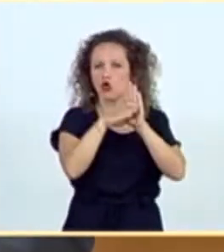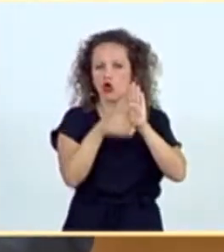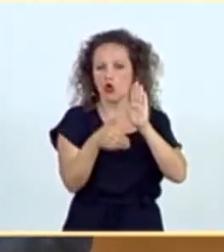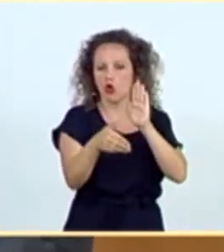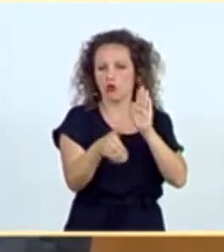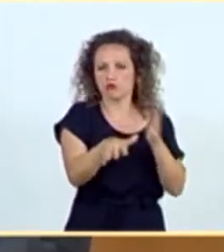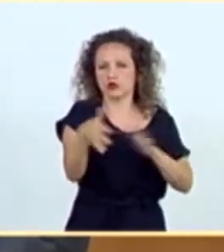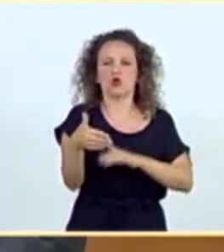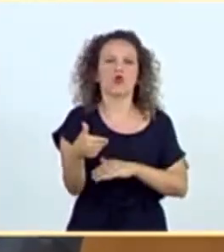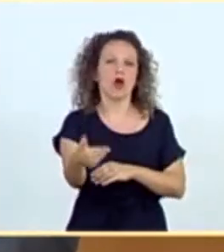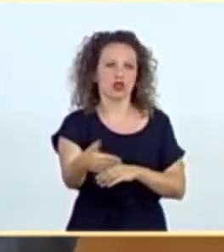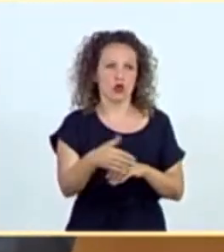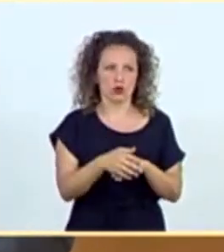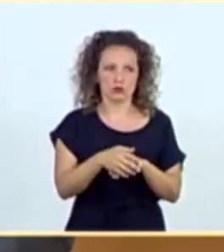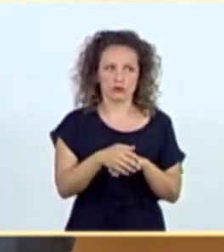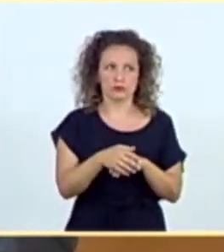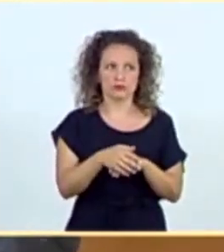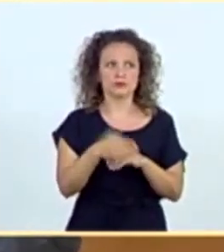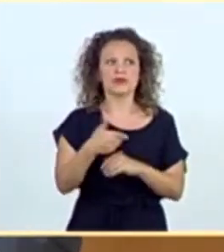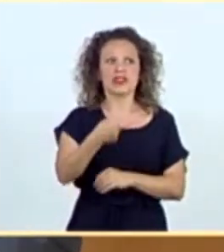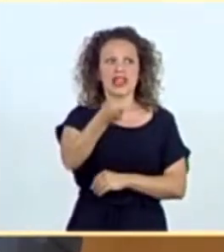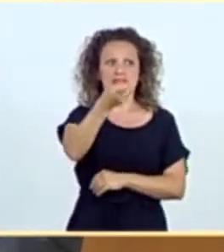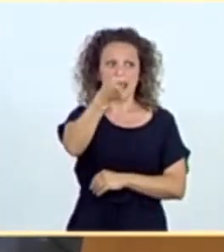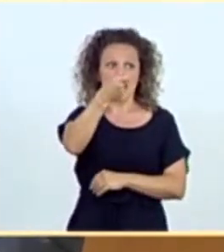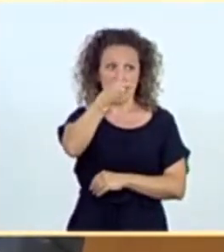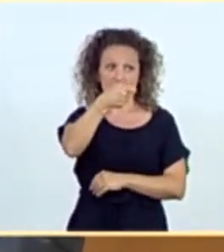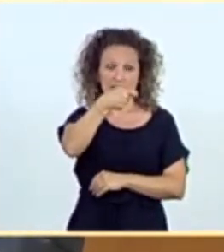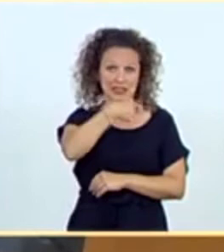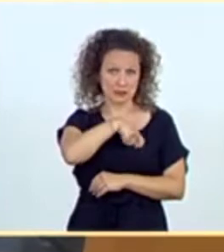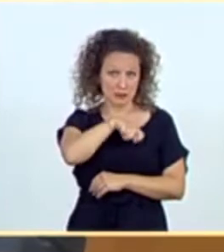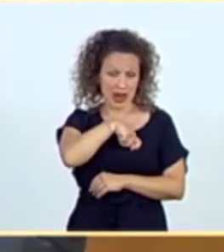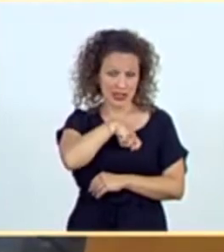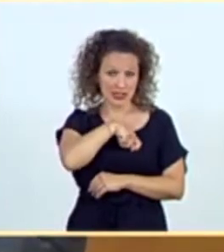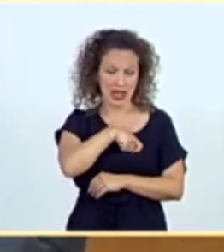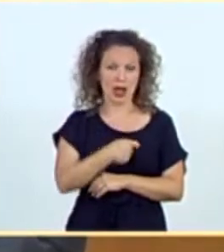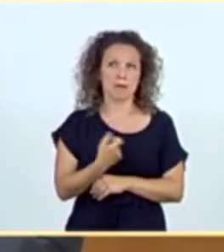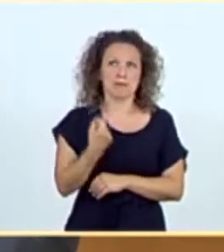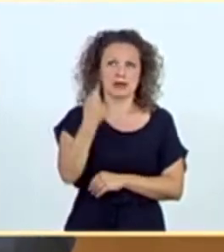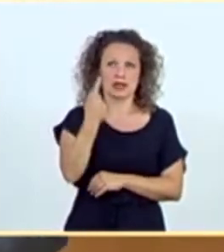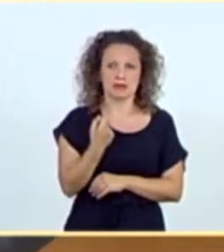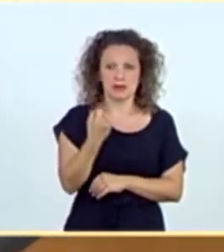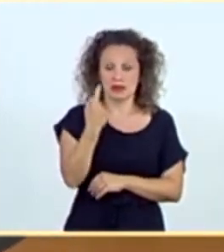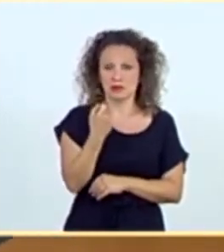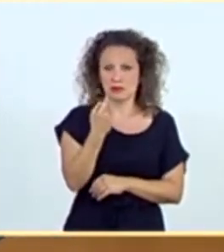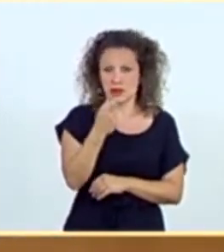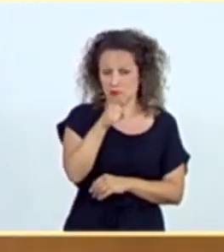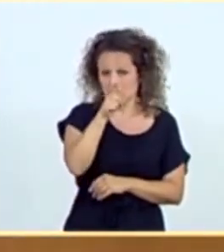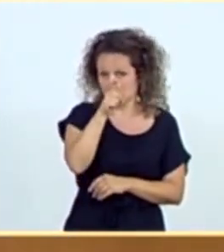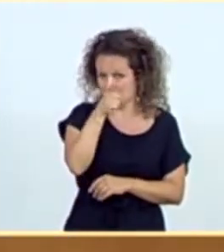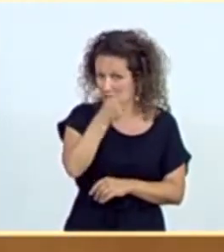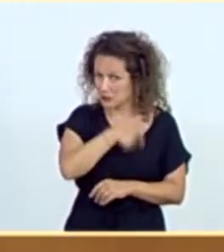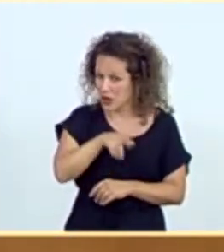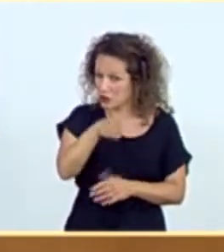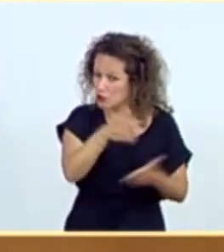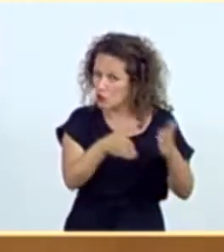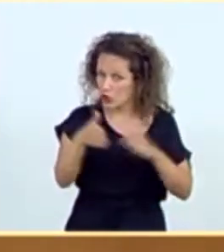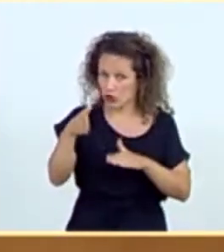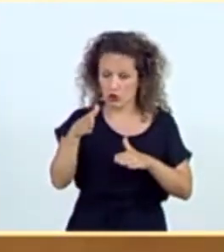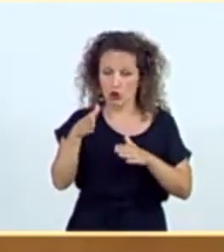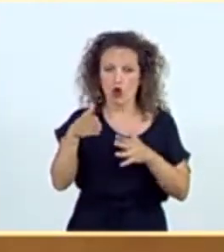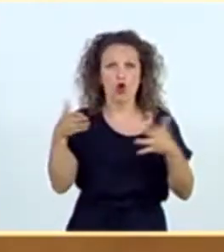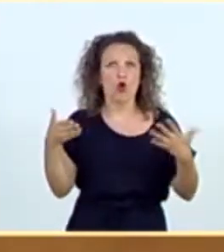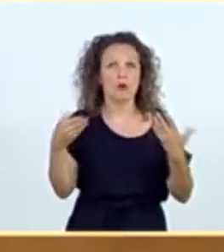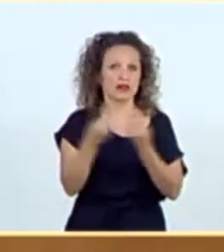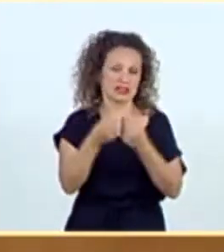reflexión. En España han muerto miles de españoles solos sin compañía, muchos de ellos en residencias de